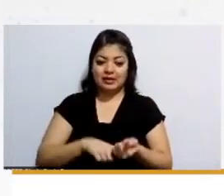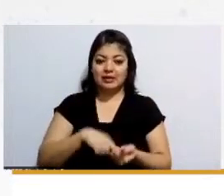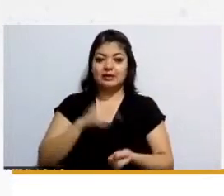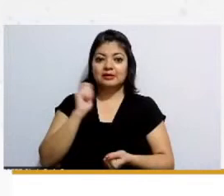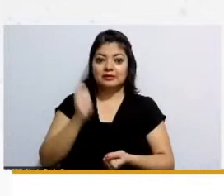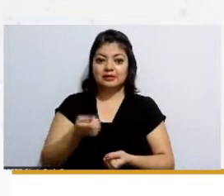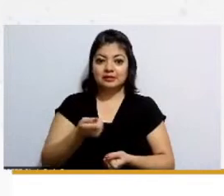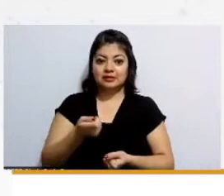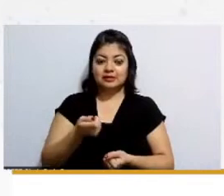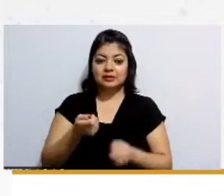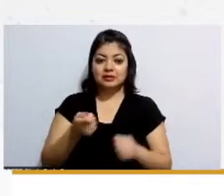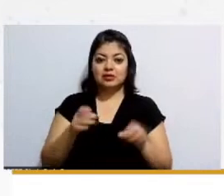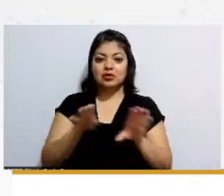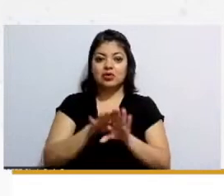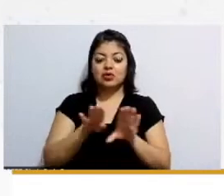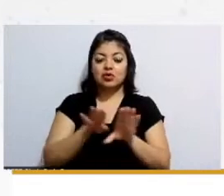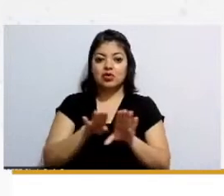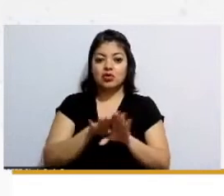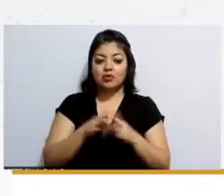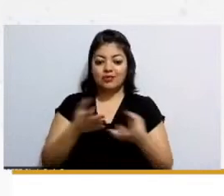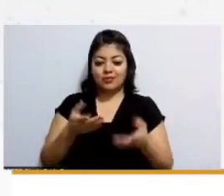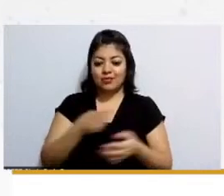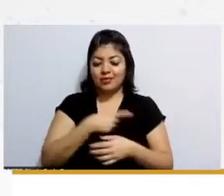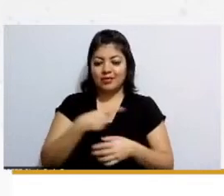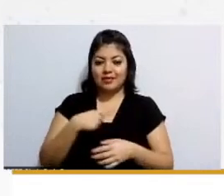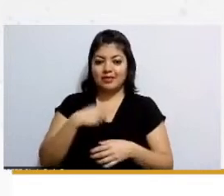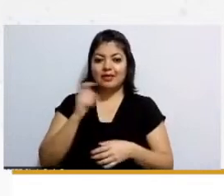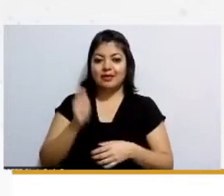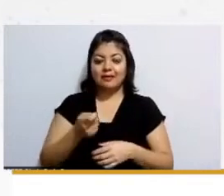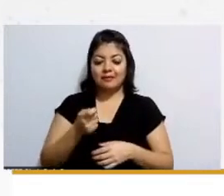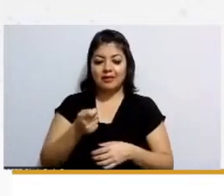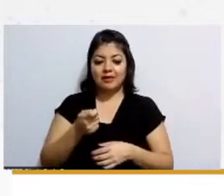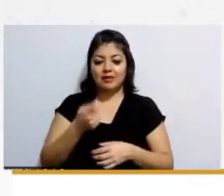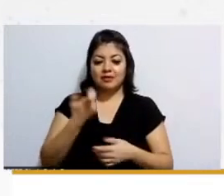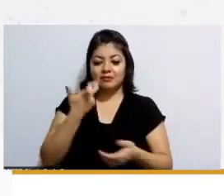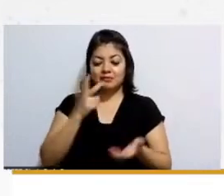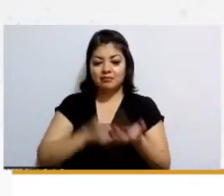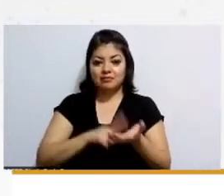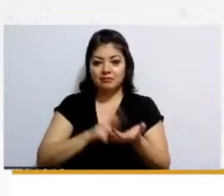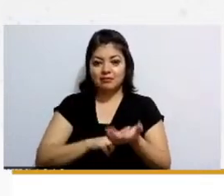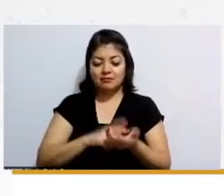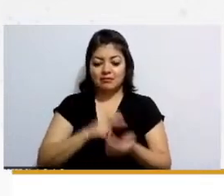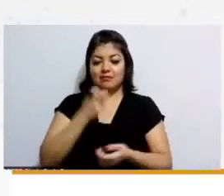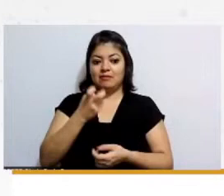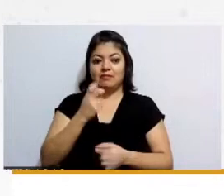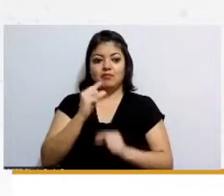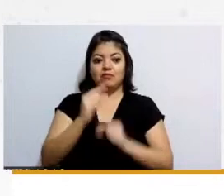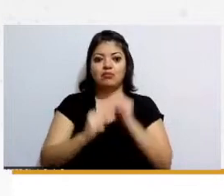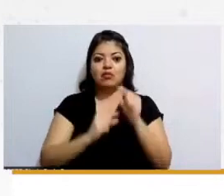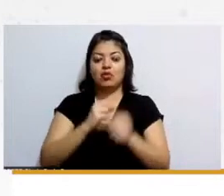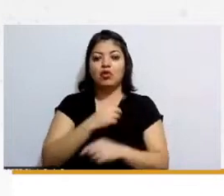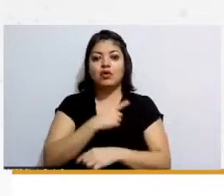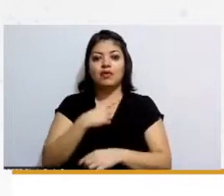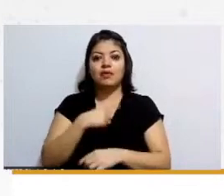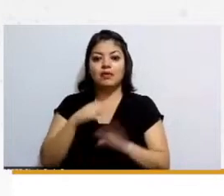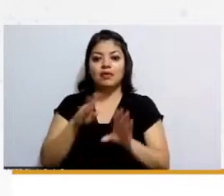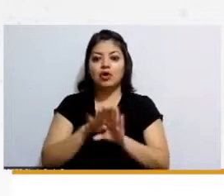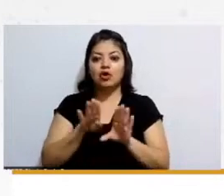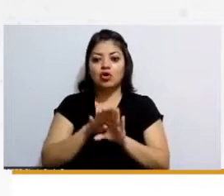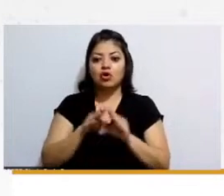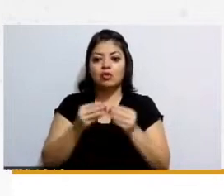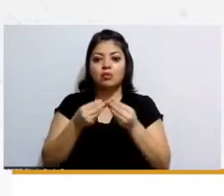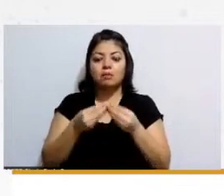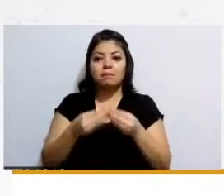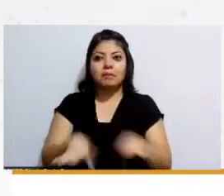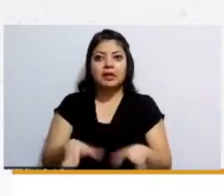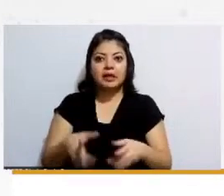alguno de los padres tenía que dejar de cotizar en algún punto y pues cómo iba a tener iba a perder o se iba a interrumpir